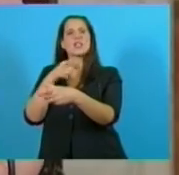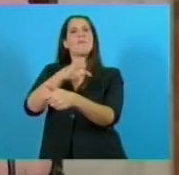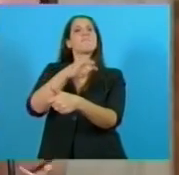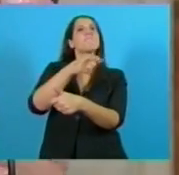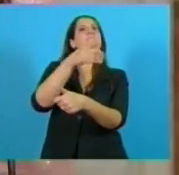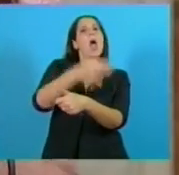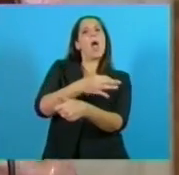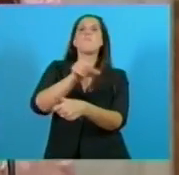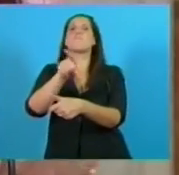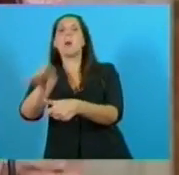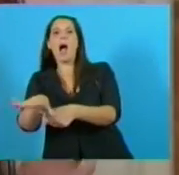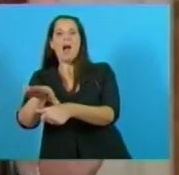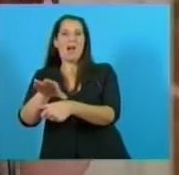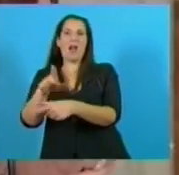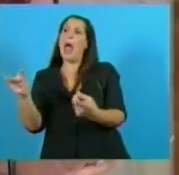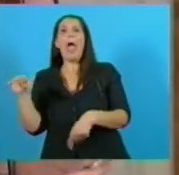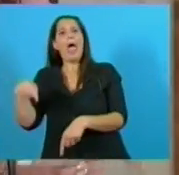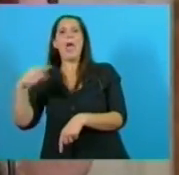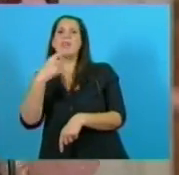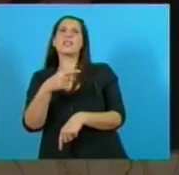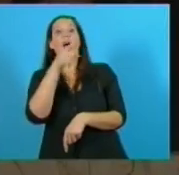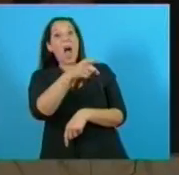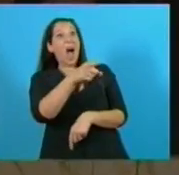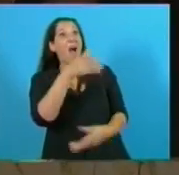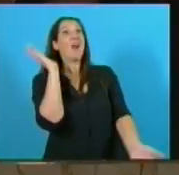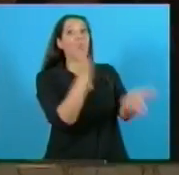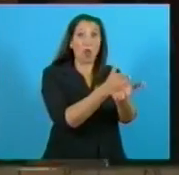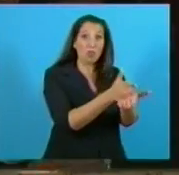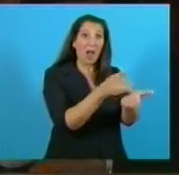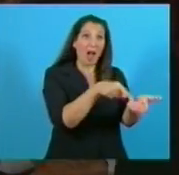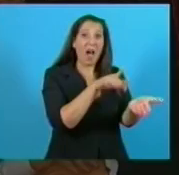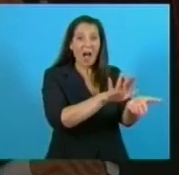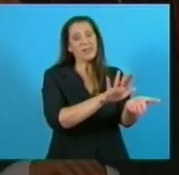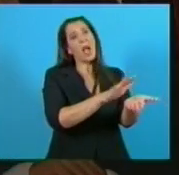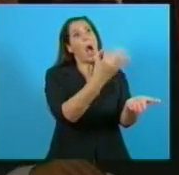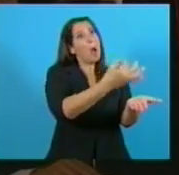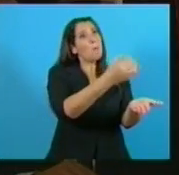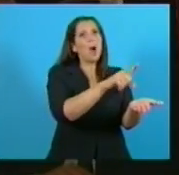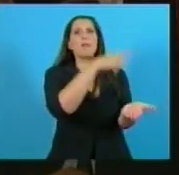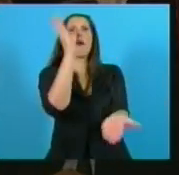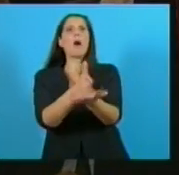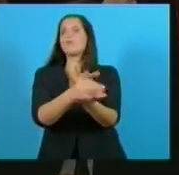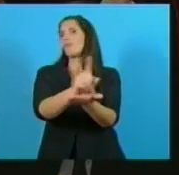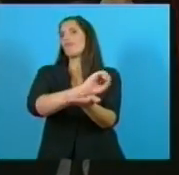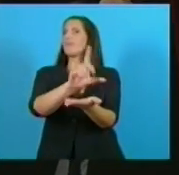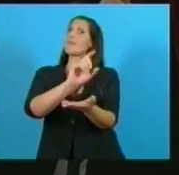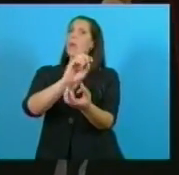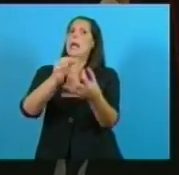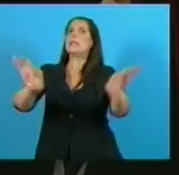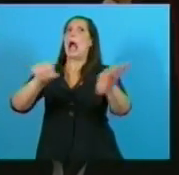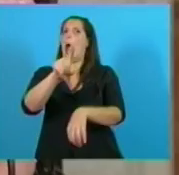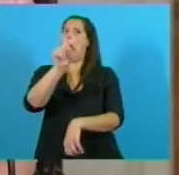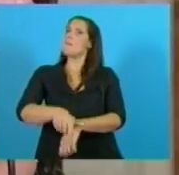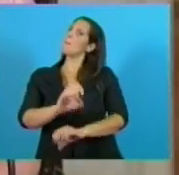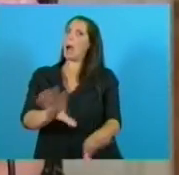malos, esos que señalan y te dicen, esta condena como es a fulanito está buena, pero esta absolución como es a menganito está malo,